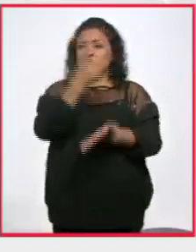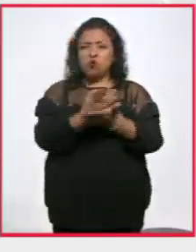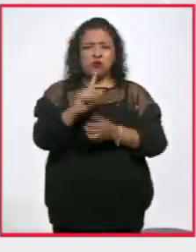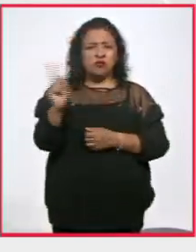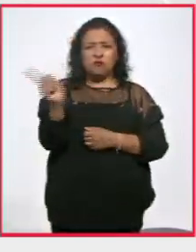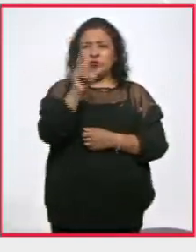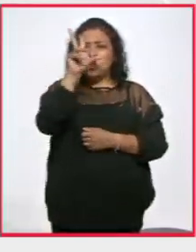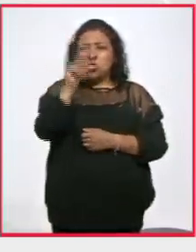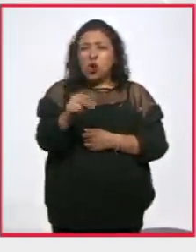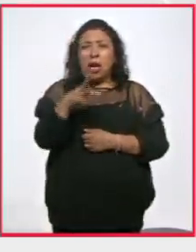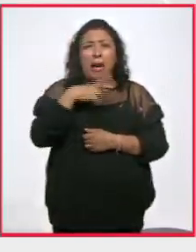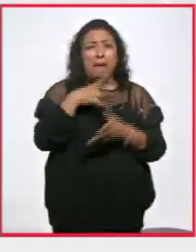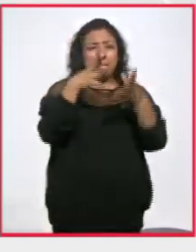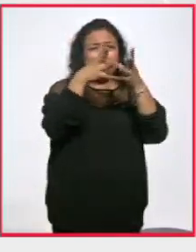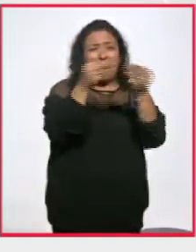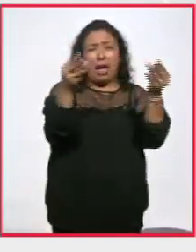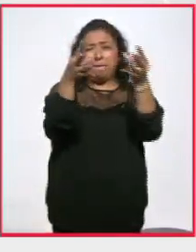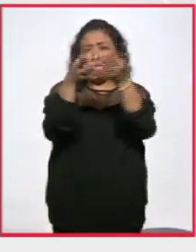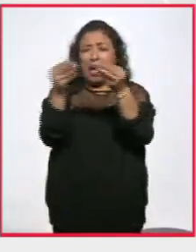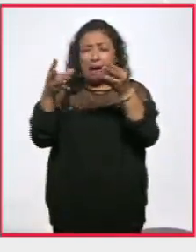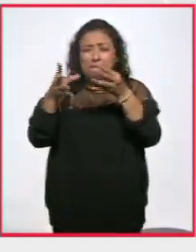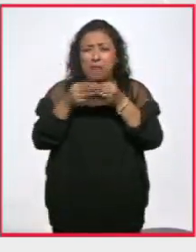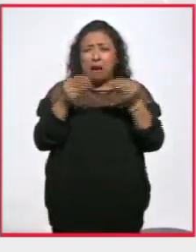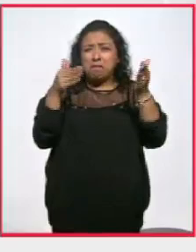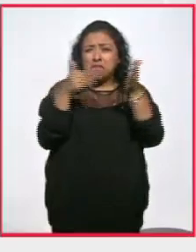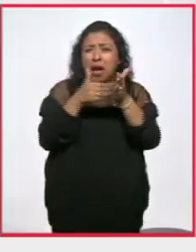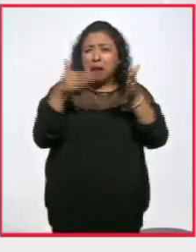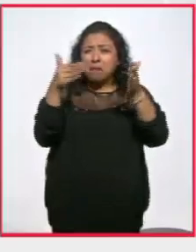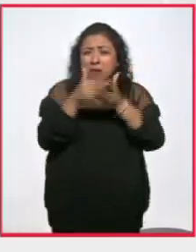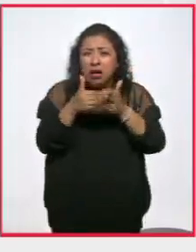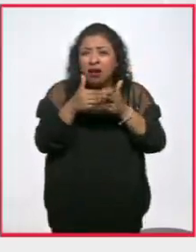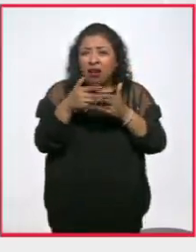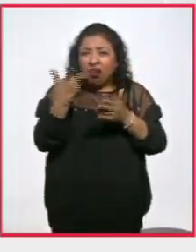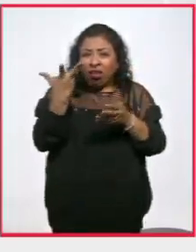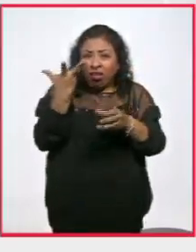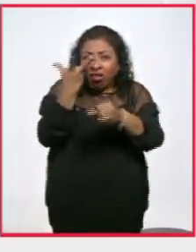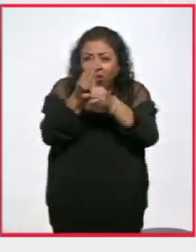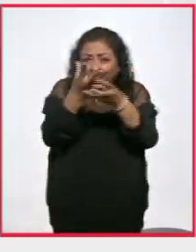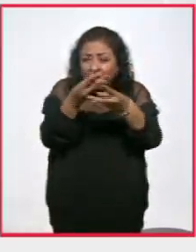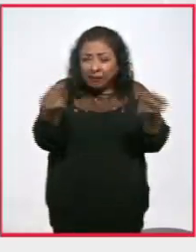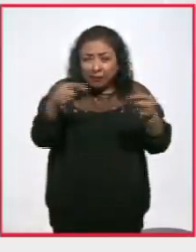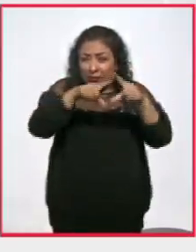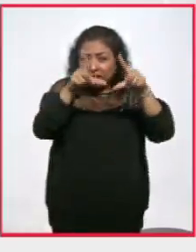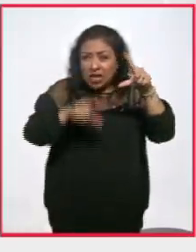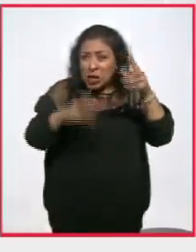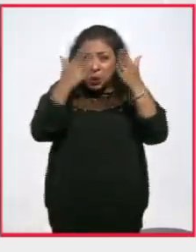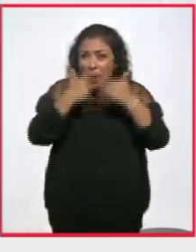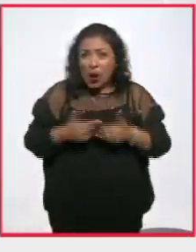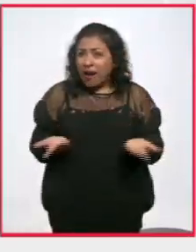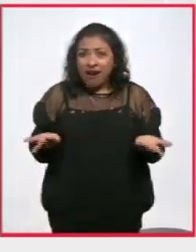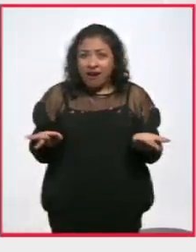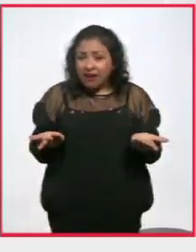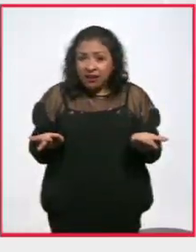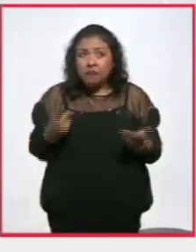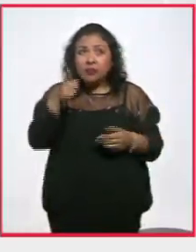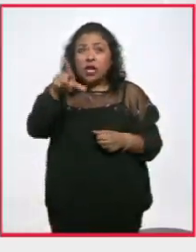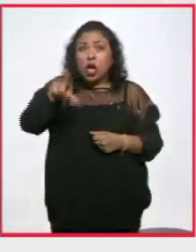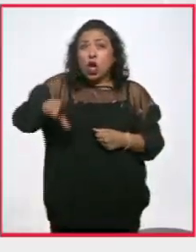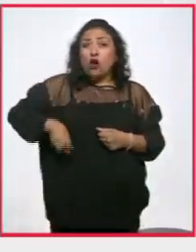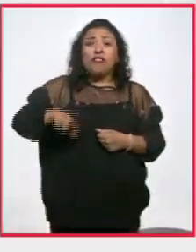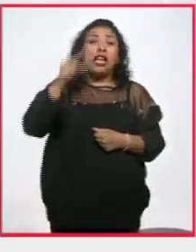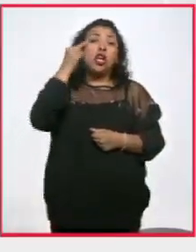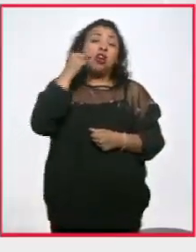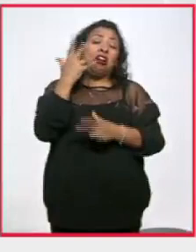y miles de desaparecidos y no hay solución en este país. El gobierno de